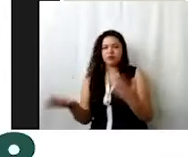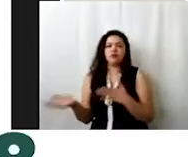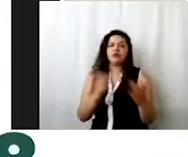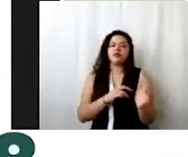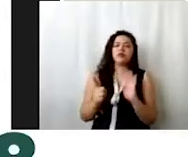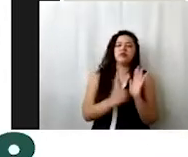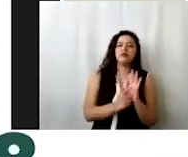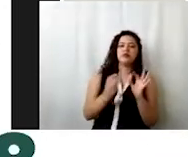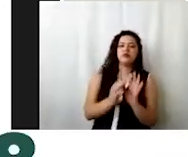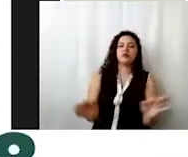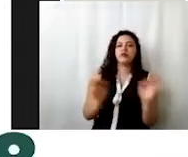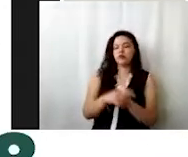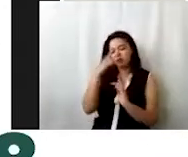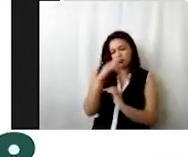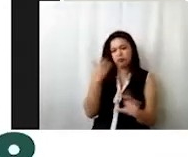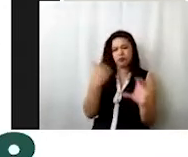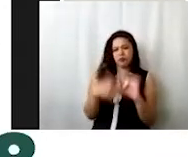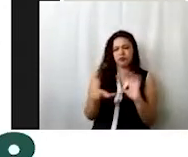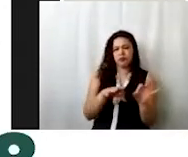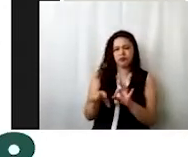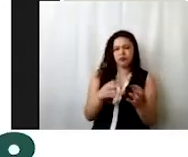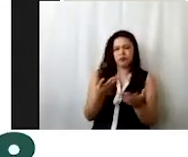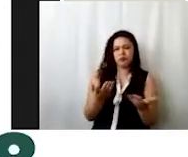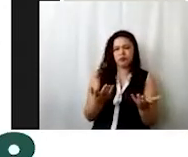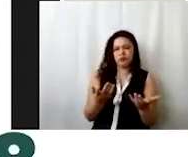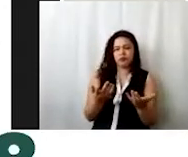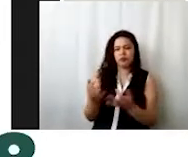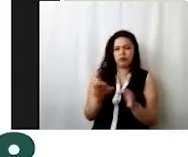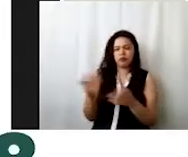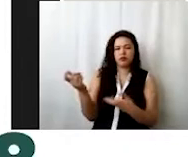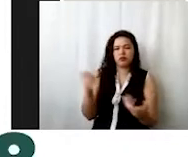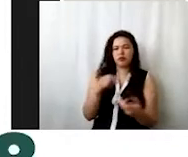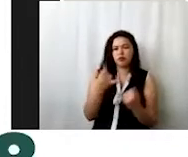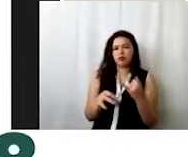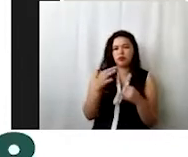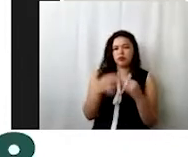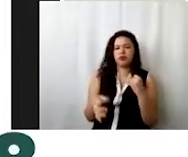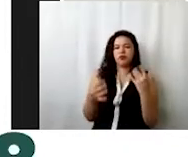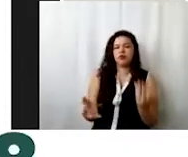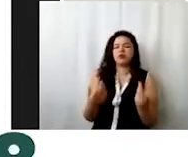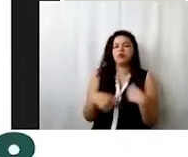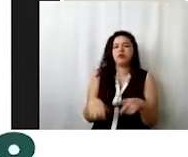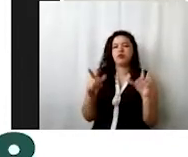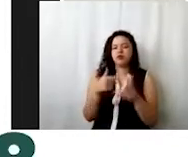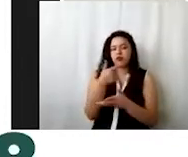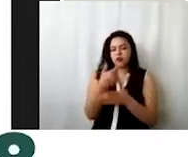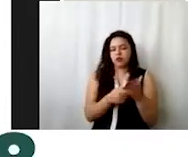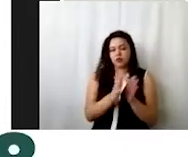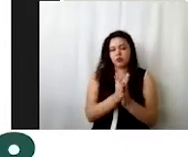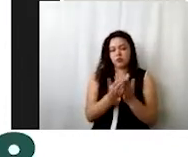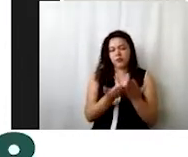importantes para la entrega del programa de trabajo y presupuesto y así mismo al final les vamos a compartir el directorio de,